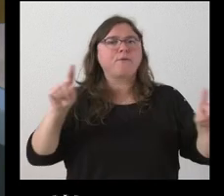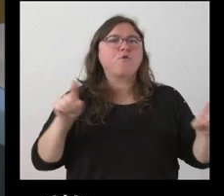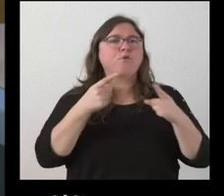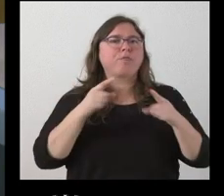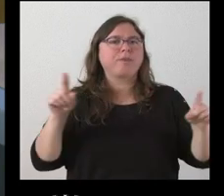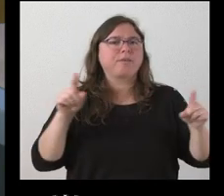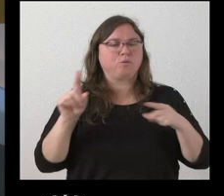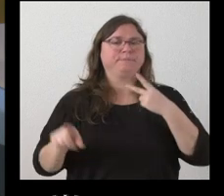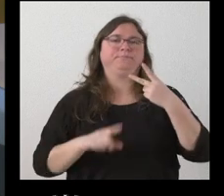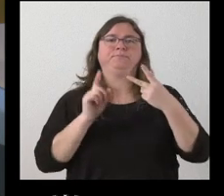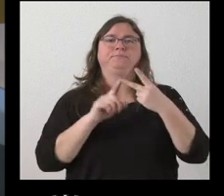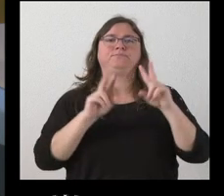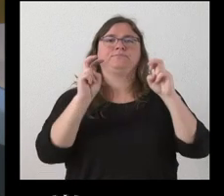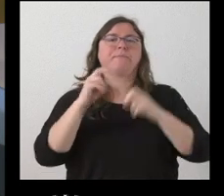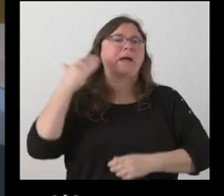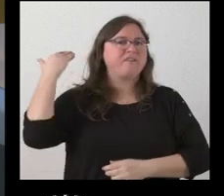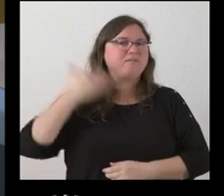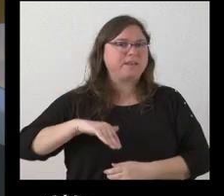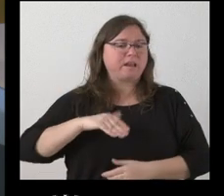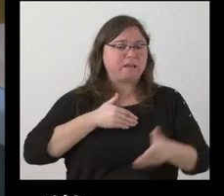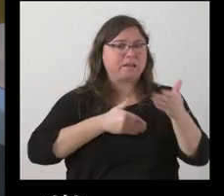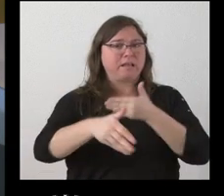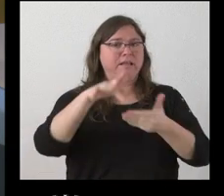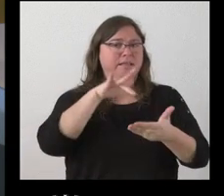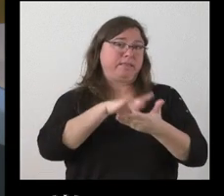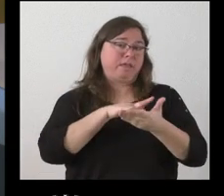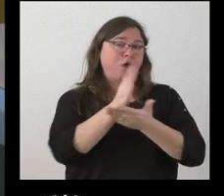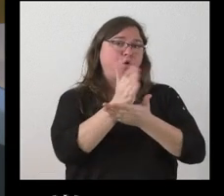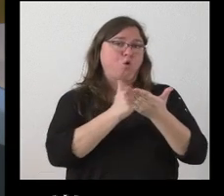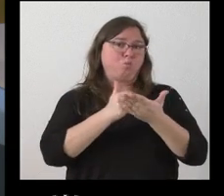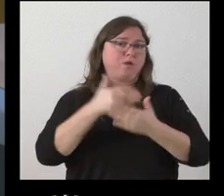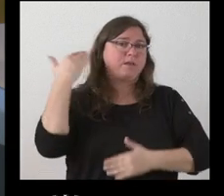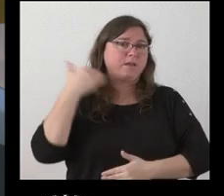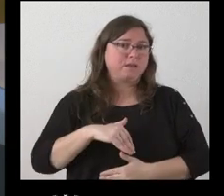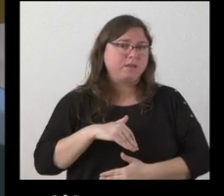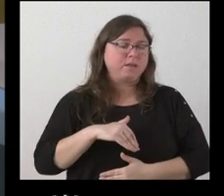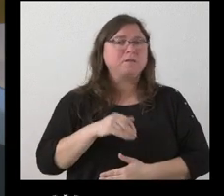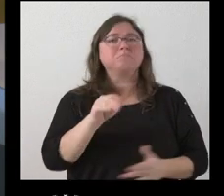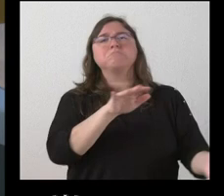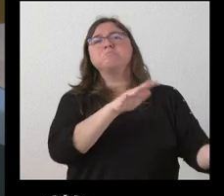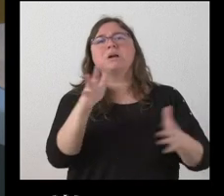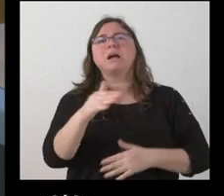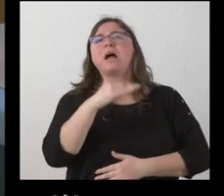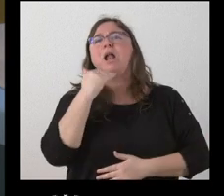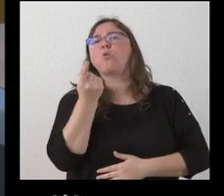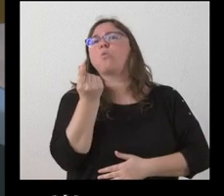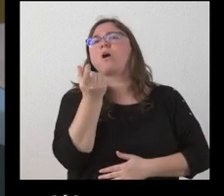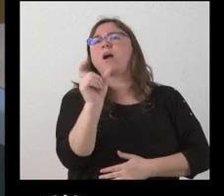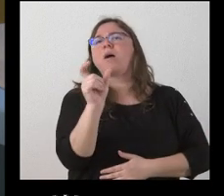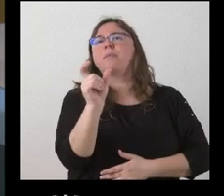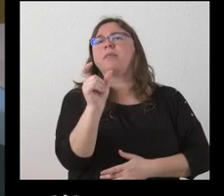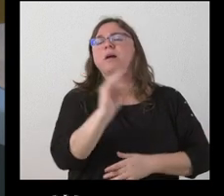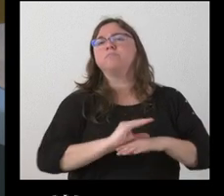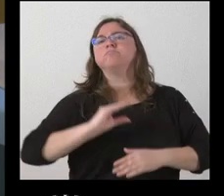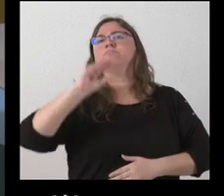por otra parte respecto a Villalar al día de la comunidad más o menos hay alguna cantidad que vaya a aportar la Junta este